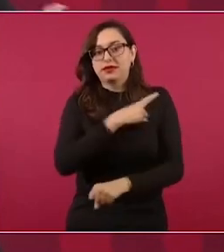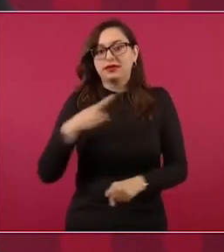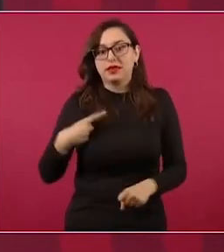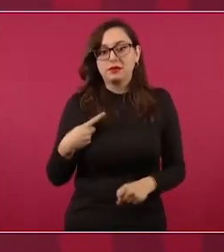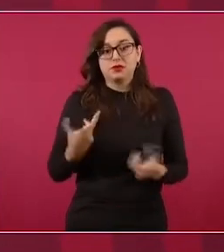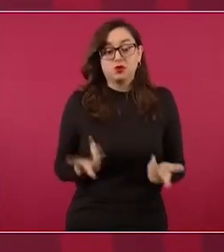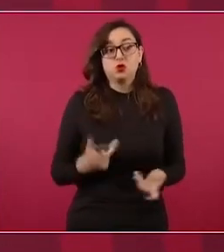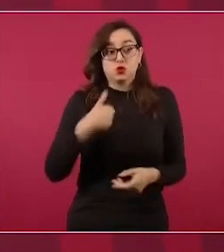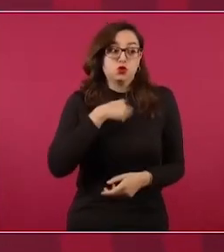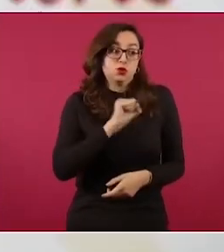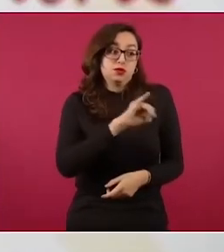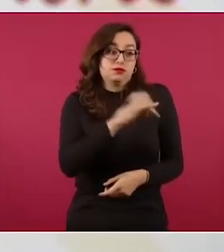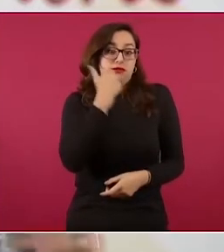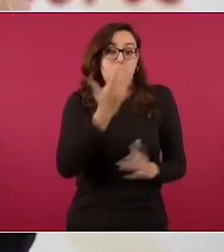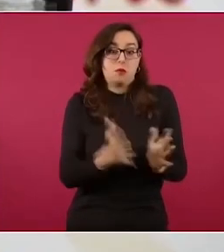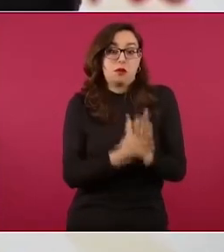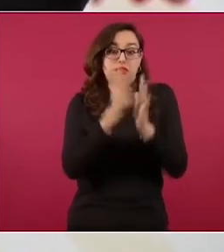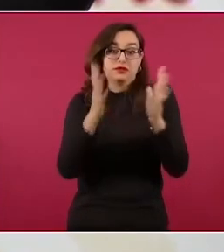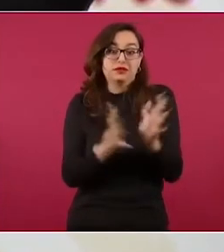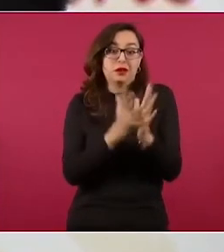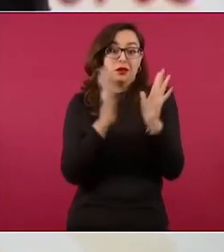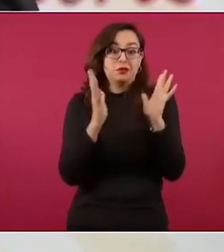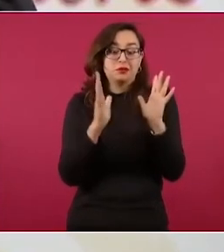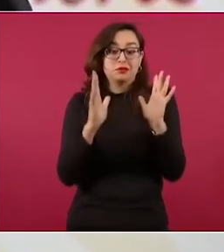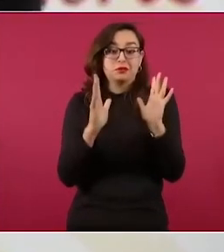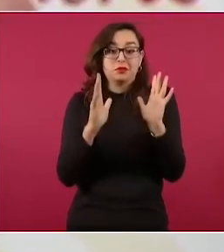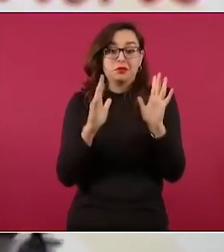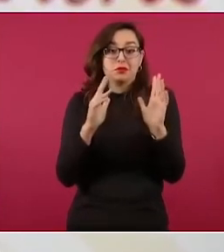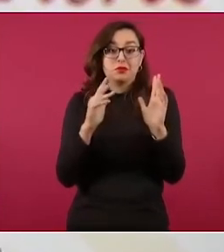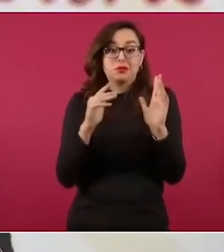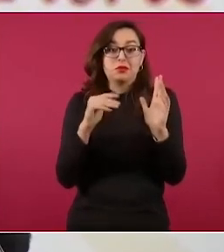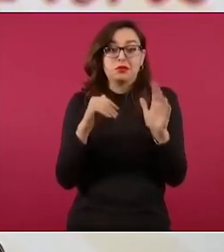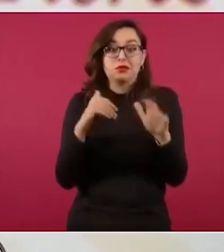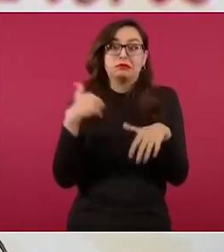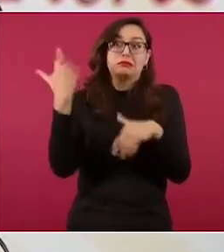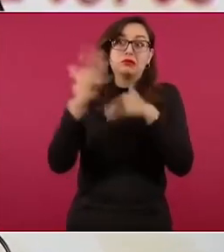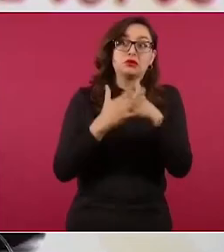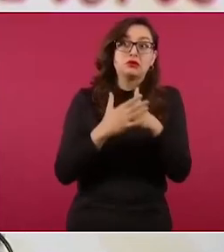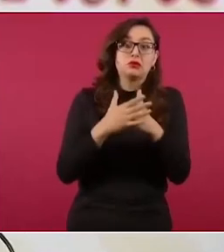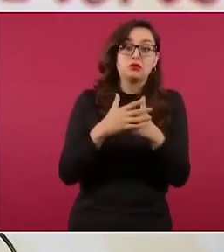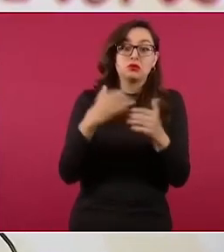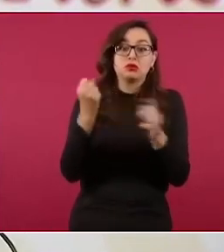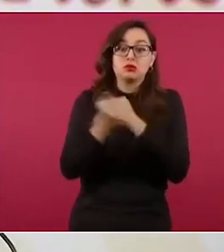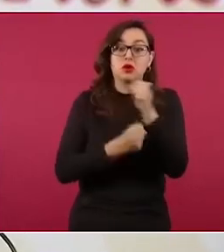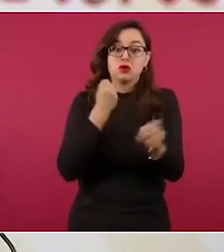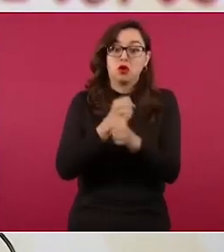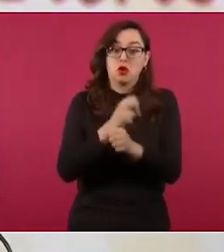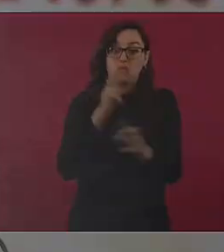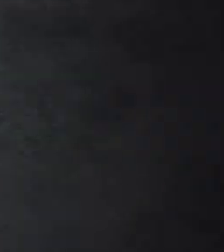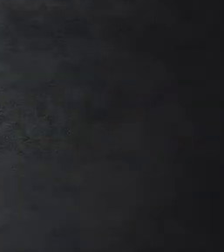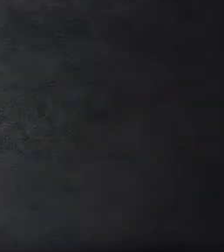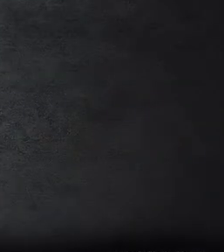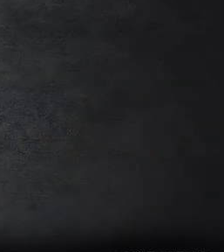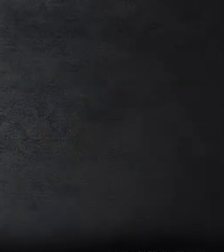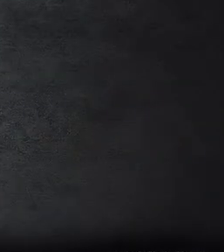guardar el lugar de México. Si no, próxima vez que se discuta, pues a lo mejor ya te fuiste a 2040 o 50, ¿verdad?